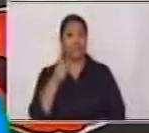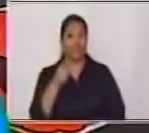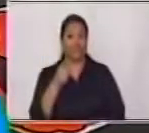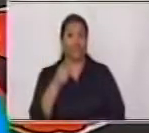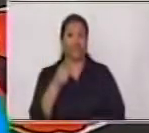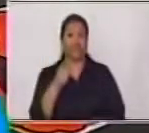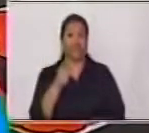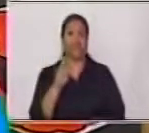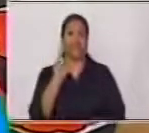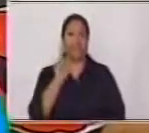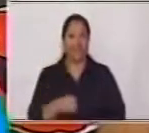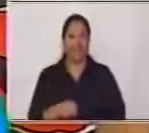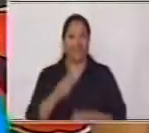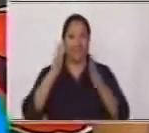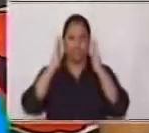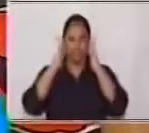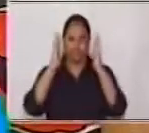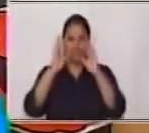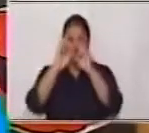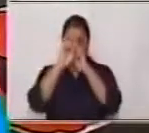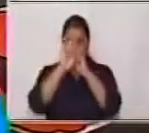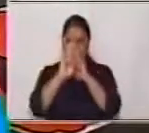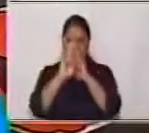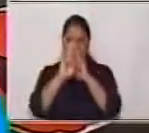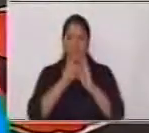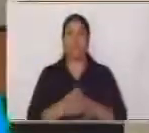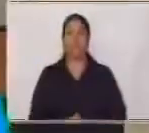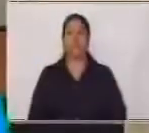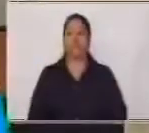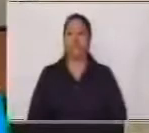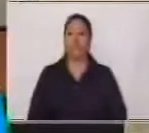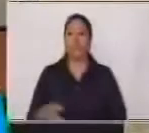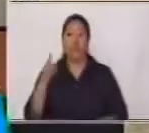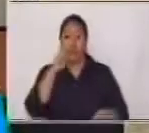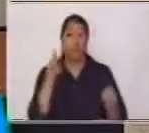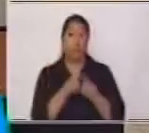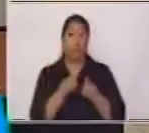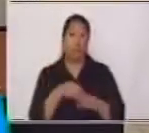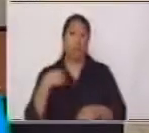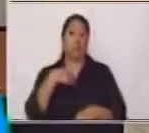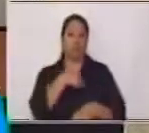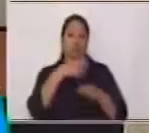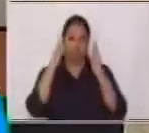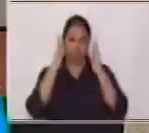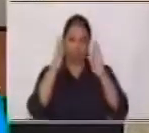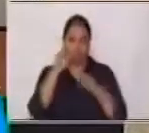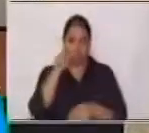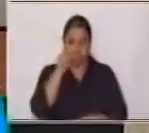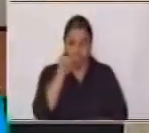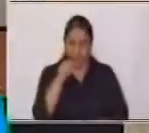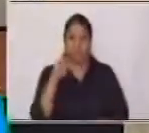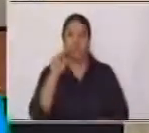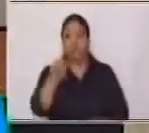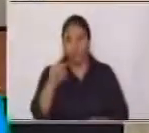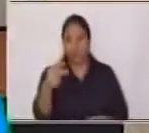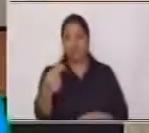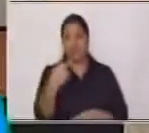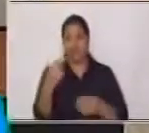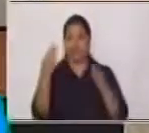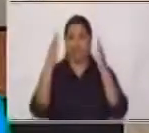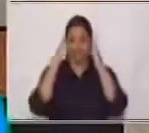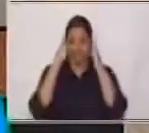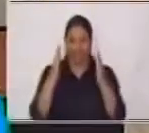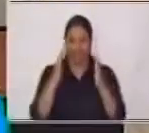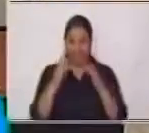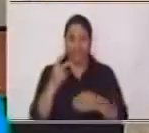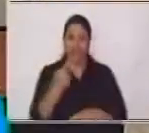escuchar a los demás con respeto Así como los escuchamos nosotros a ustedes También ustedes nos escuchan a nosotros ¿Verdad